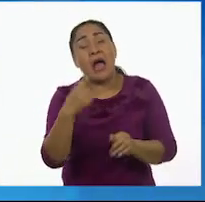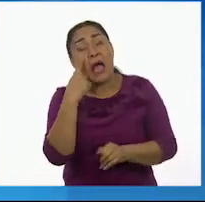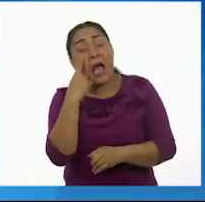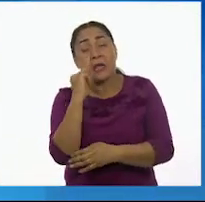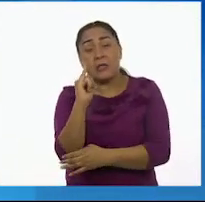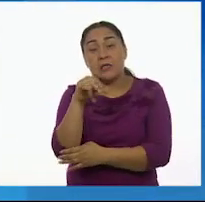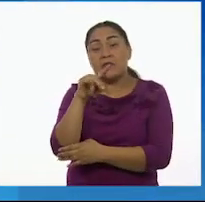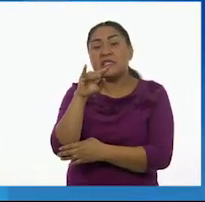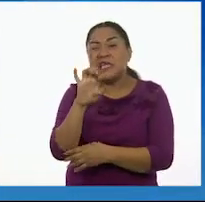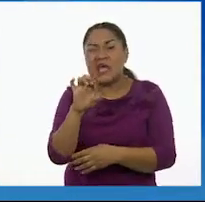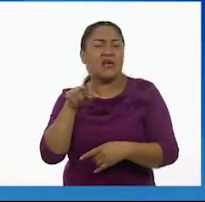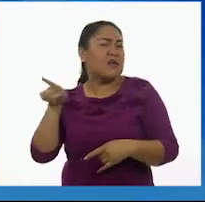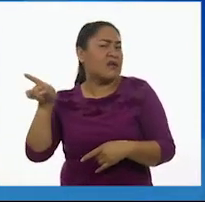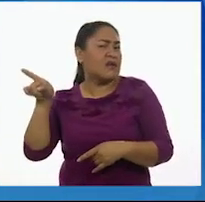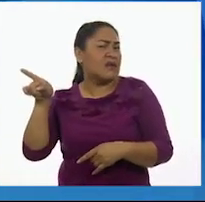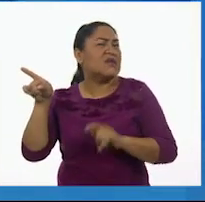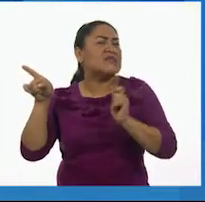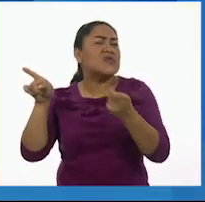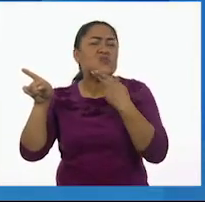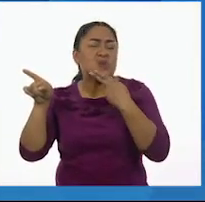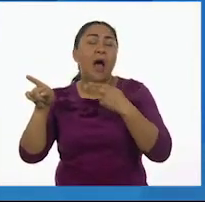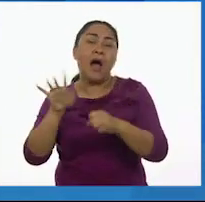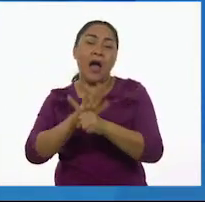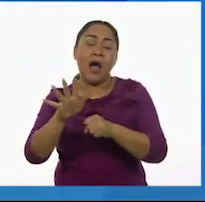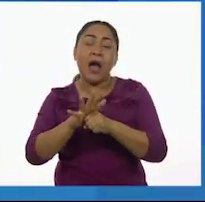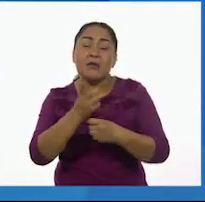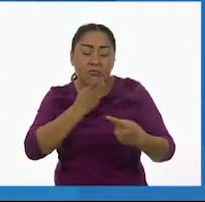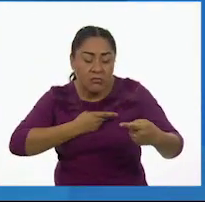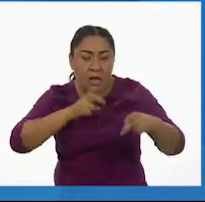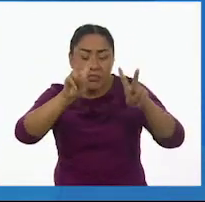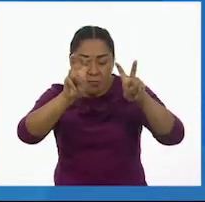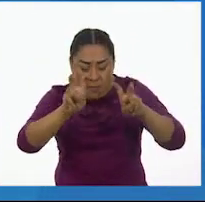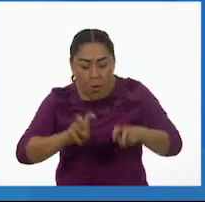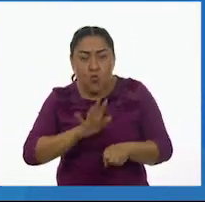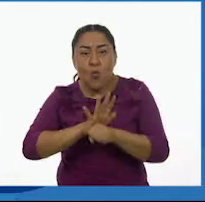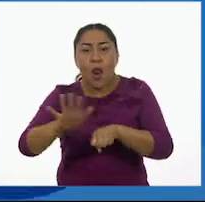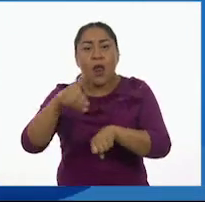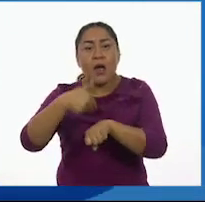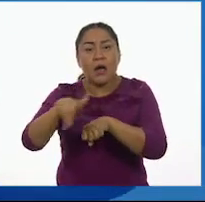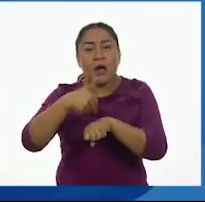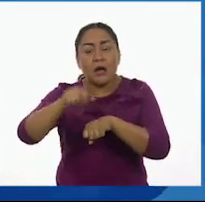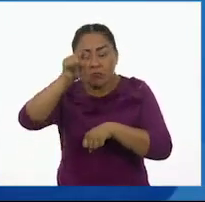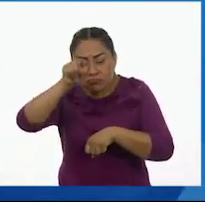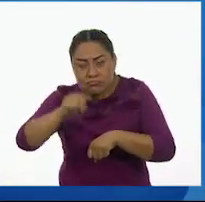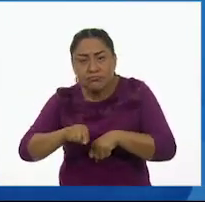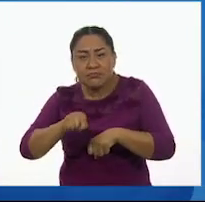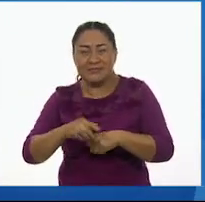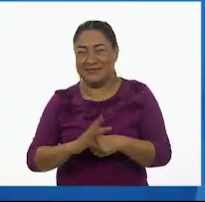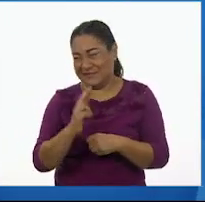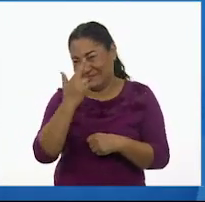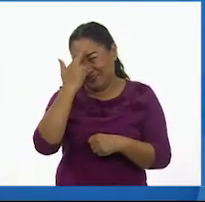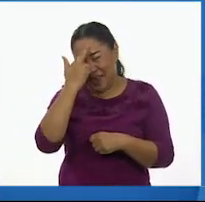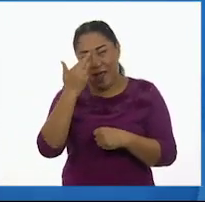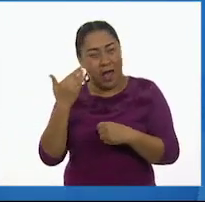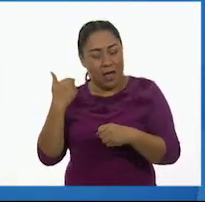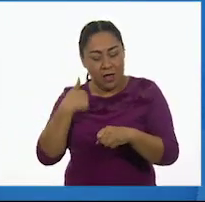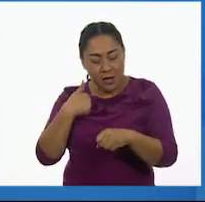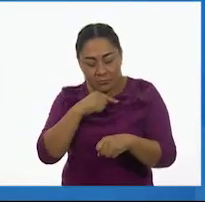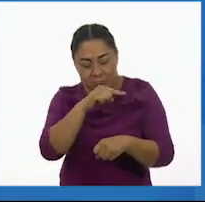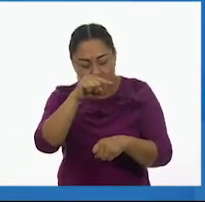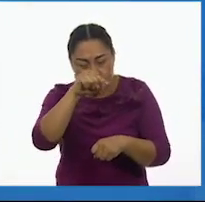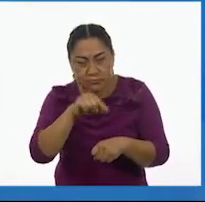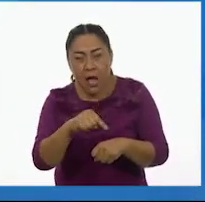indicaba en qué parte del libro podíamos encontrar ciertas cosas. Nosotros nos habíamos ido al tema de enfermedades más frecuentes.